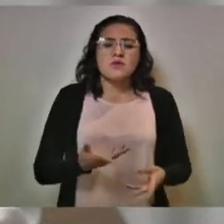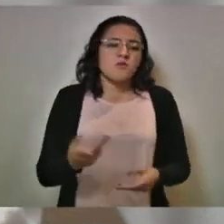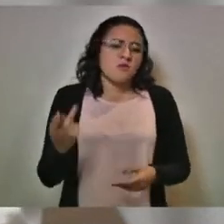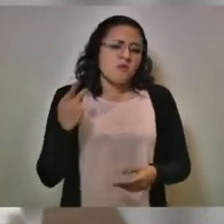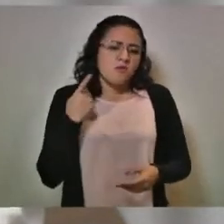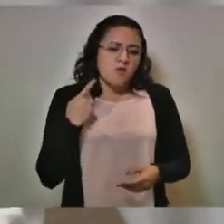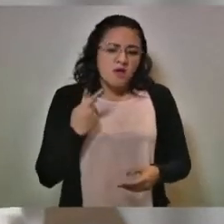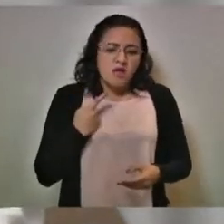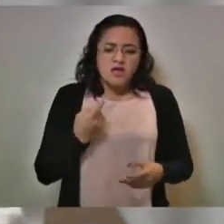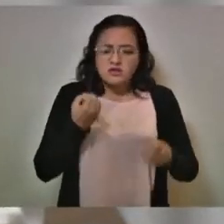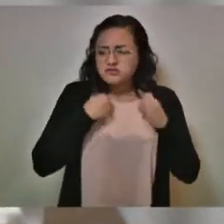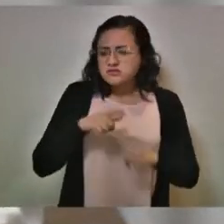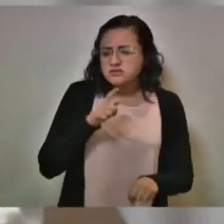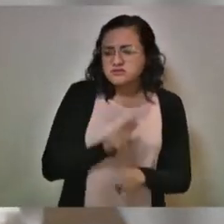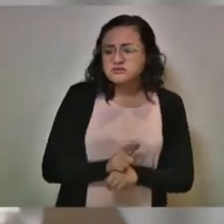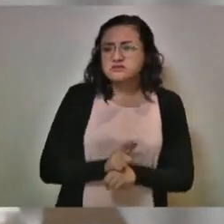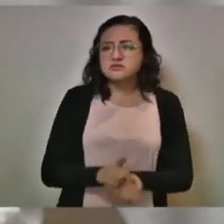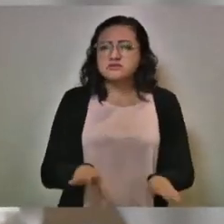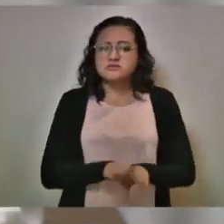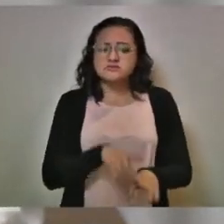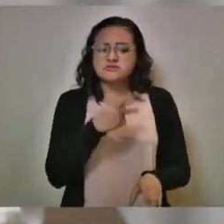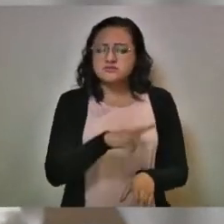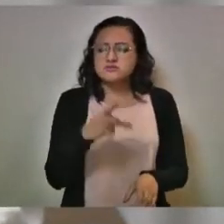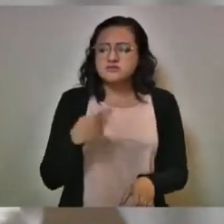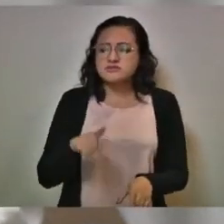y se han hasta enriquecido.